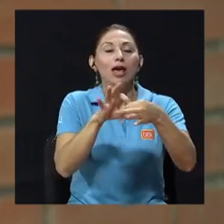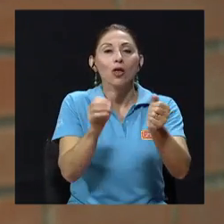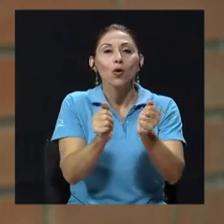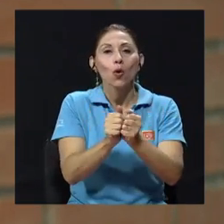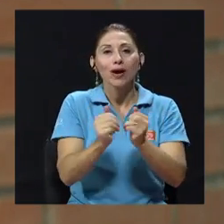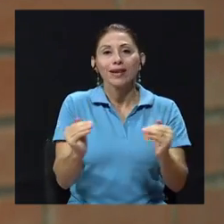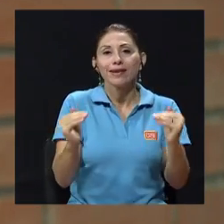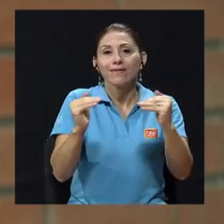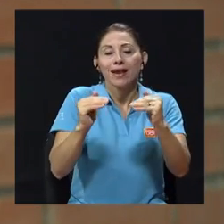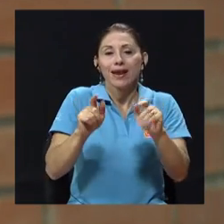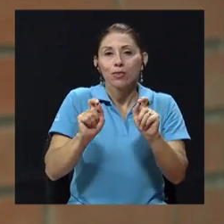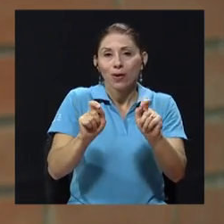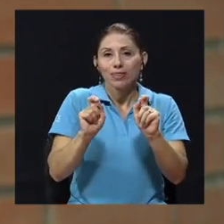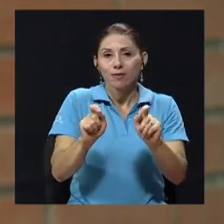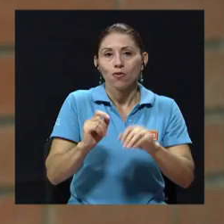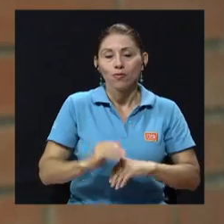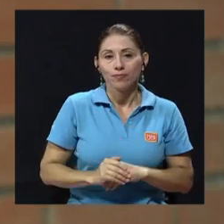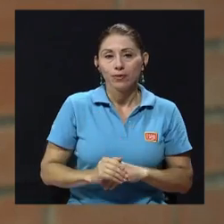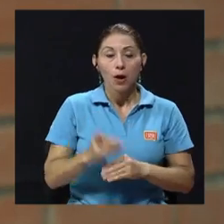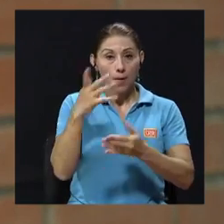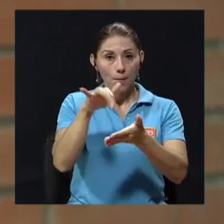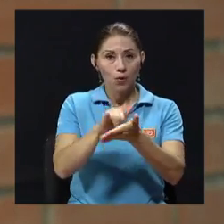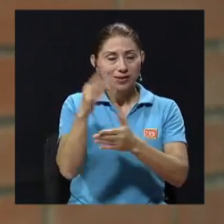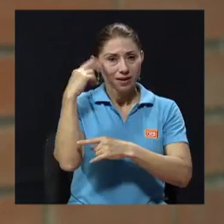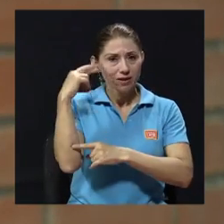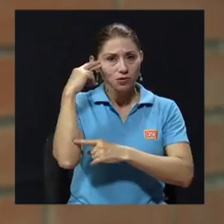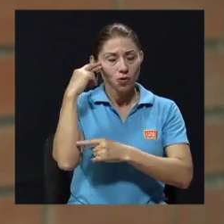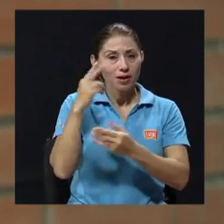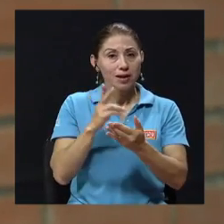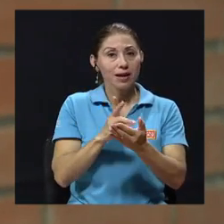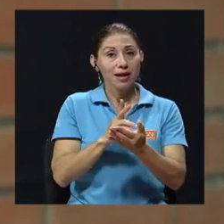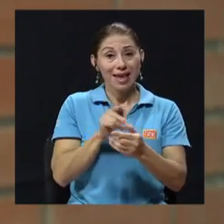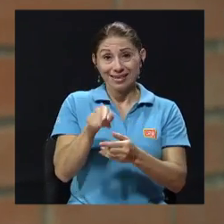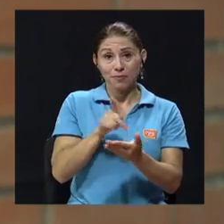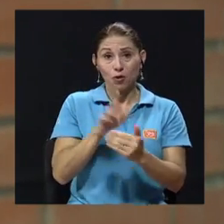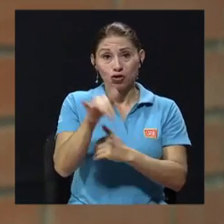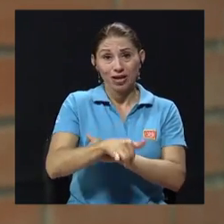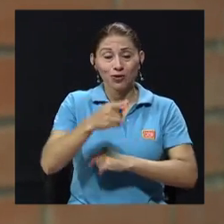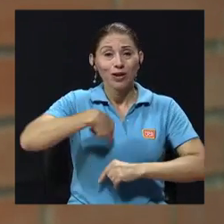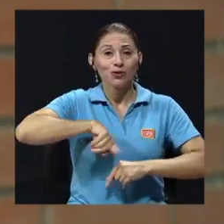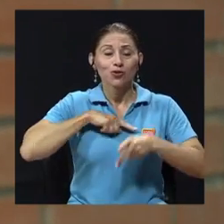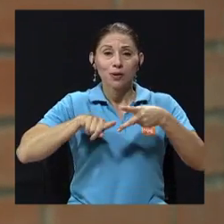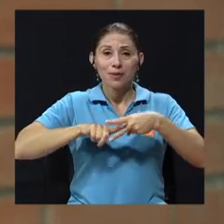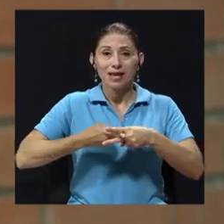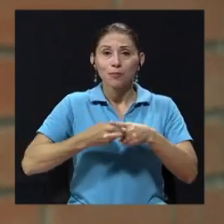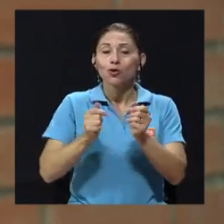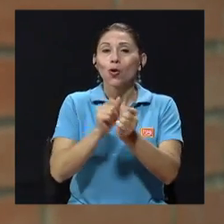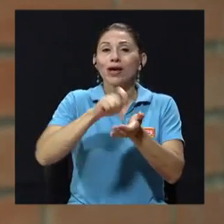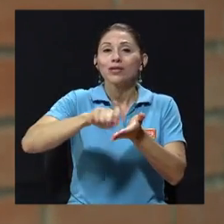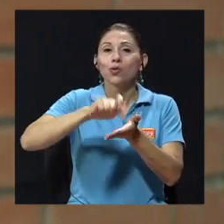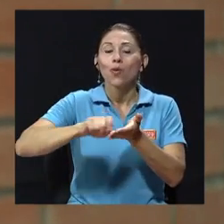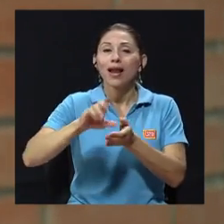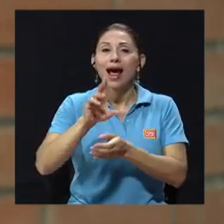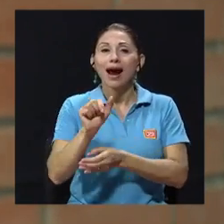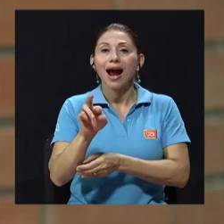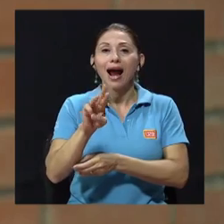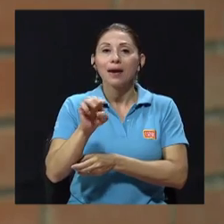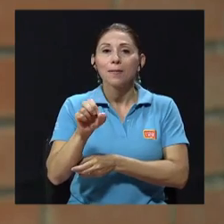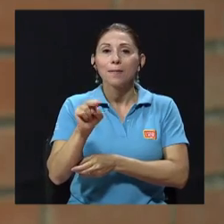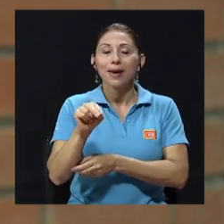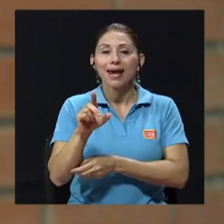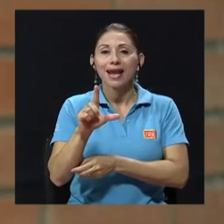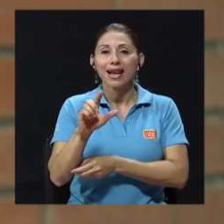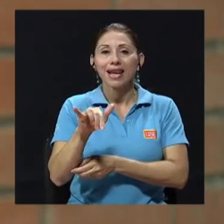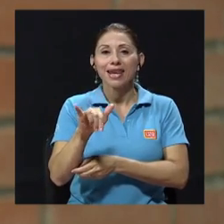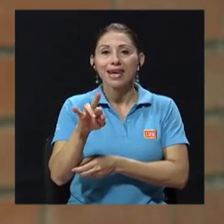esa razón, el proyecto que empezamos a elaborar en lo que era la Escuela Carmelira, bajo